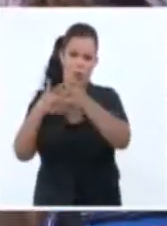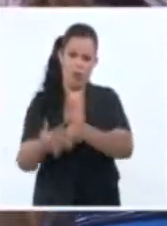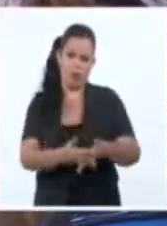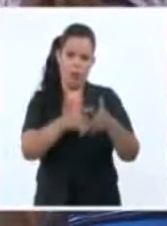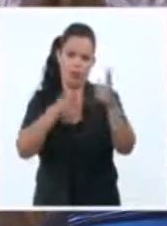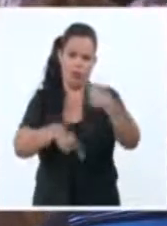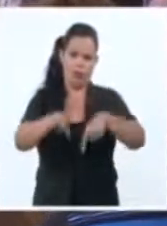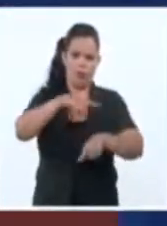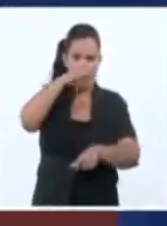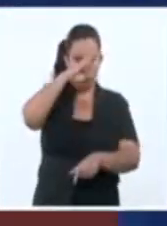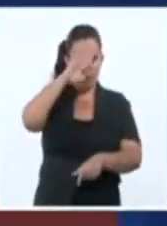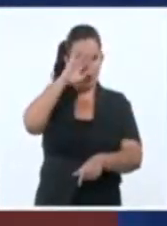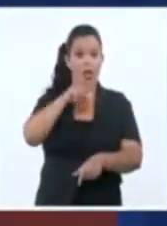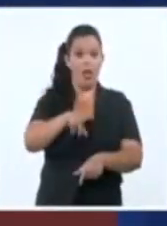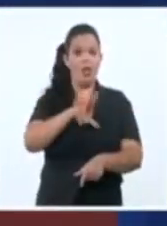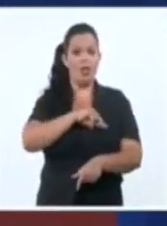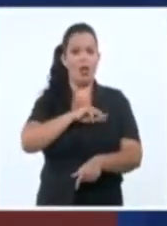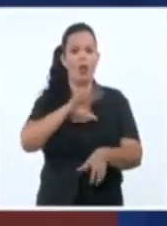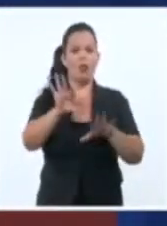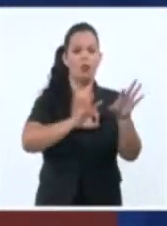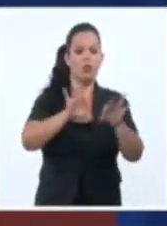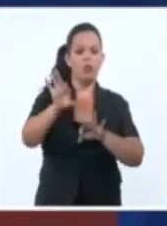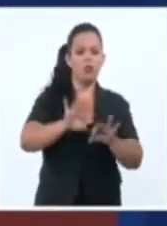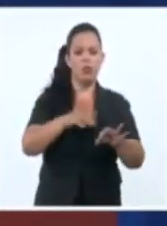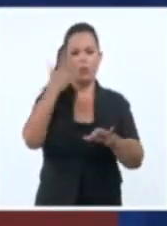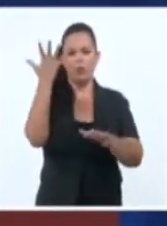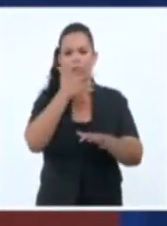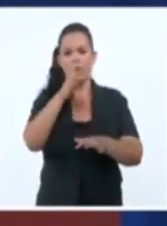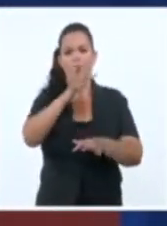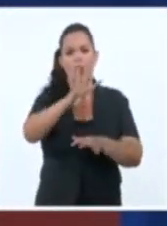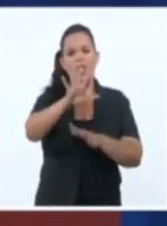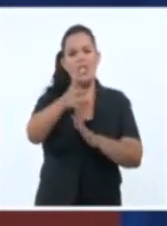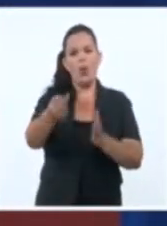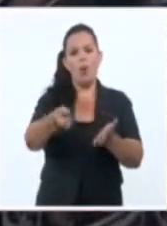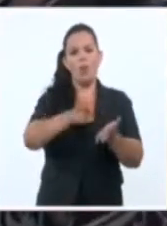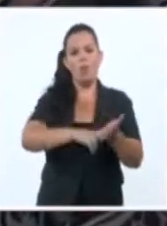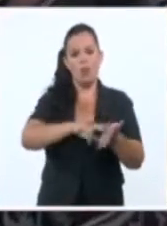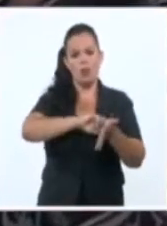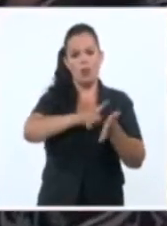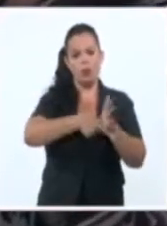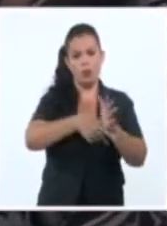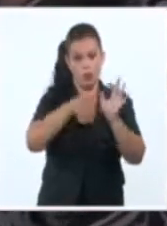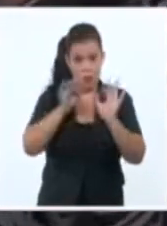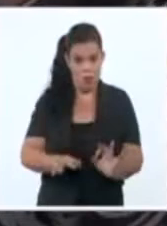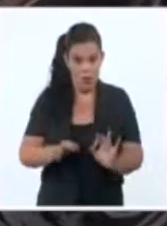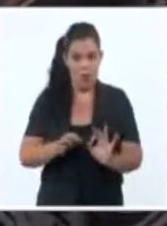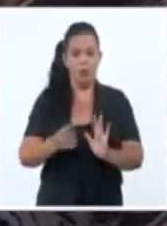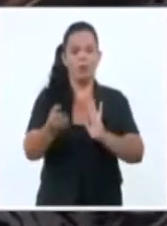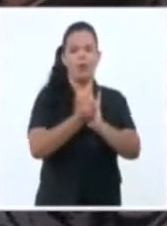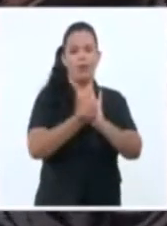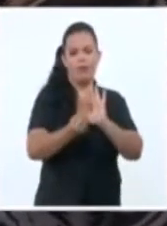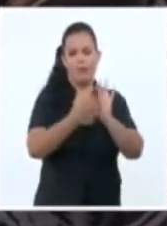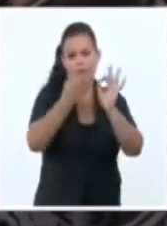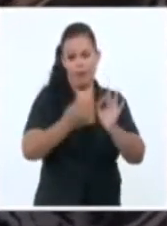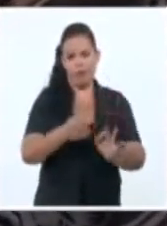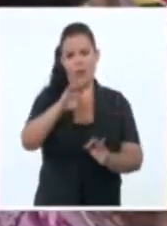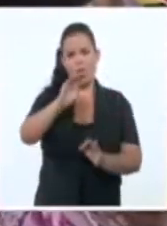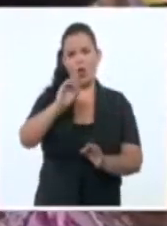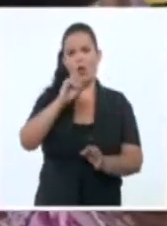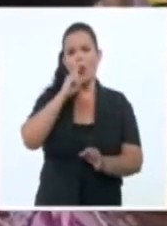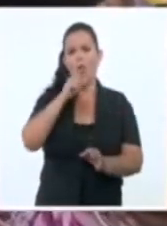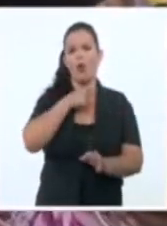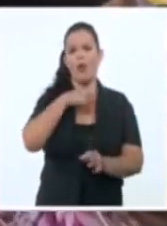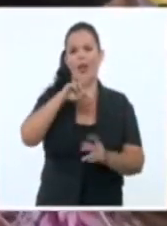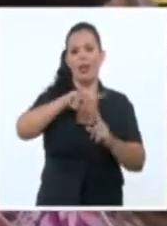eligieron al nuevo Comité Municipal con 45 miembros, al Buró Ejecutivo, y se ratificó a Roberto Carlos López Aborí